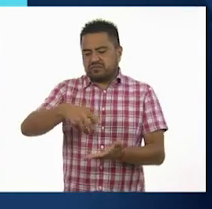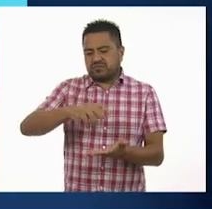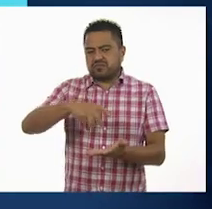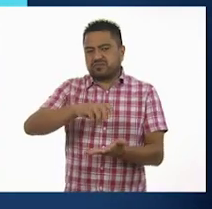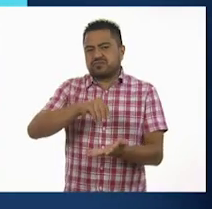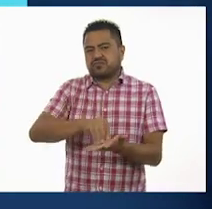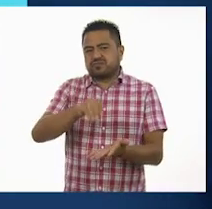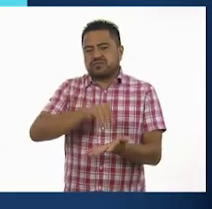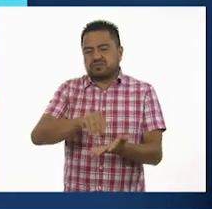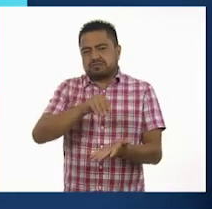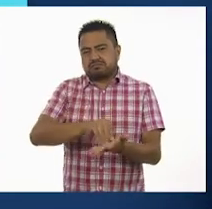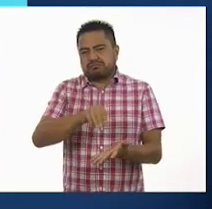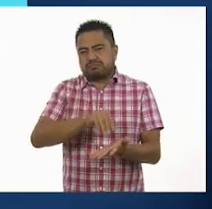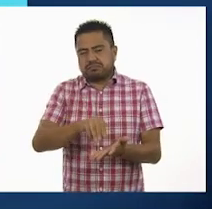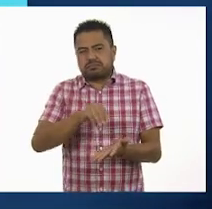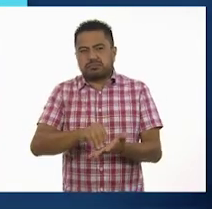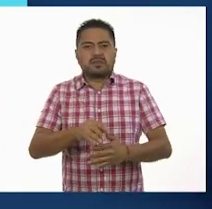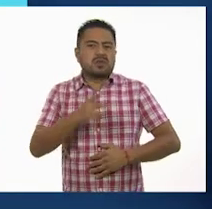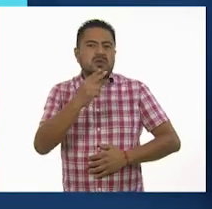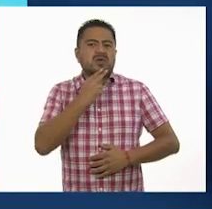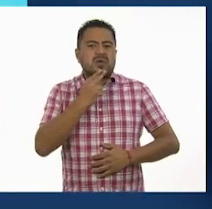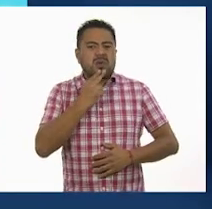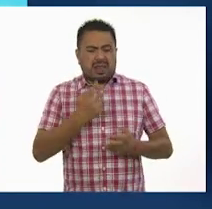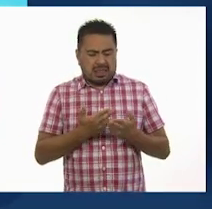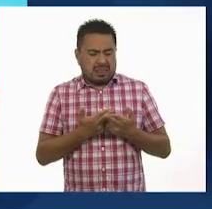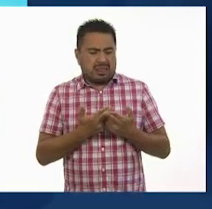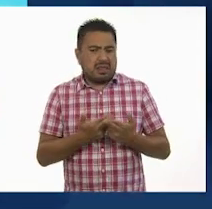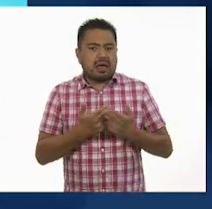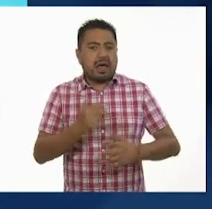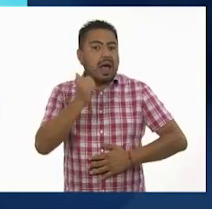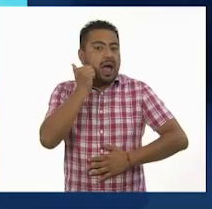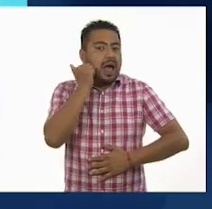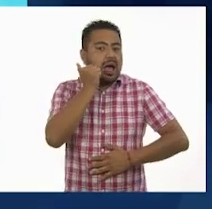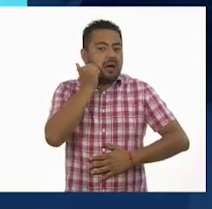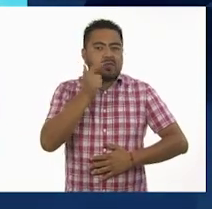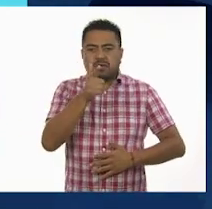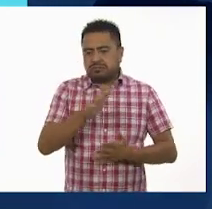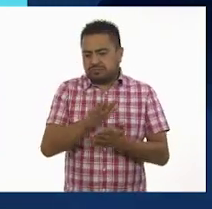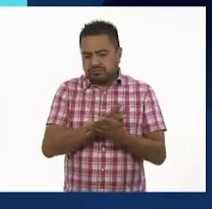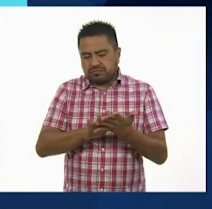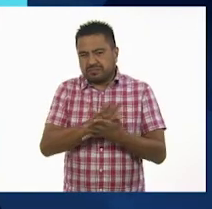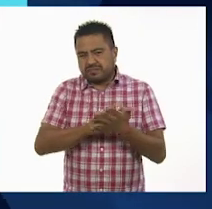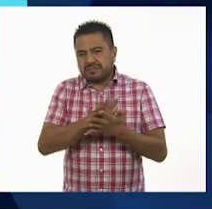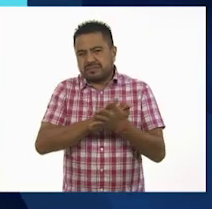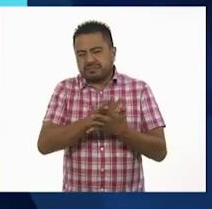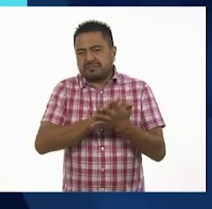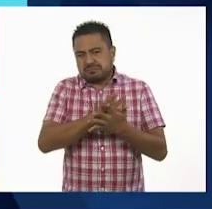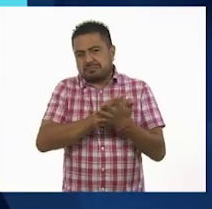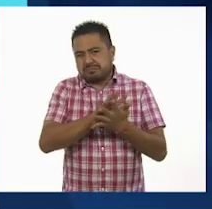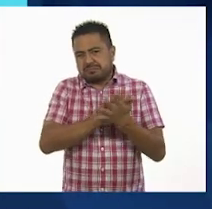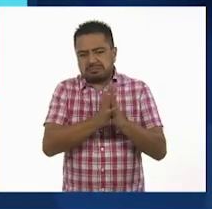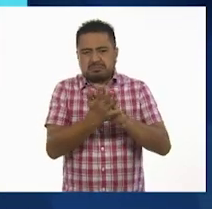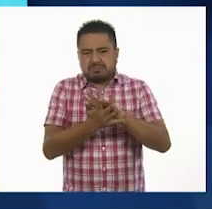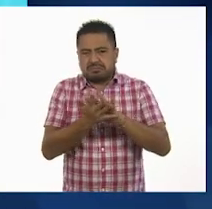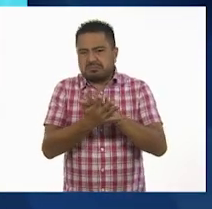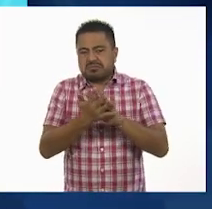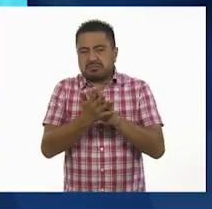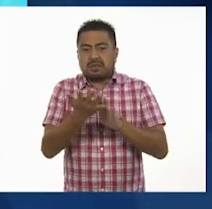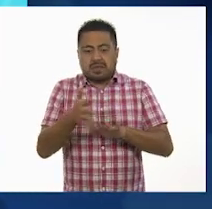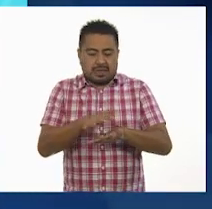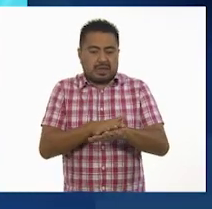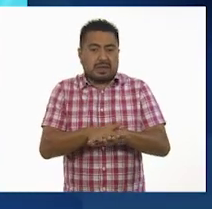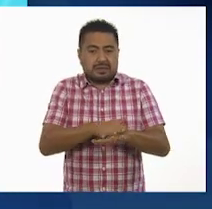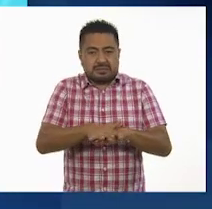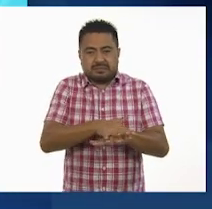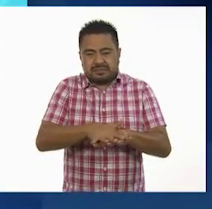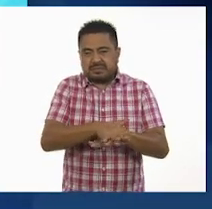tus manos. Usa suficiente jabón. Frota tus palmas una con la otra. Ahora, frota